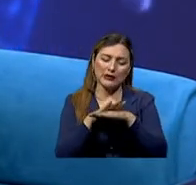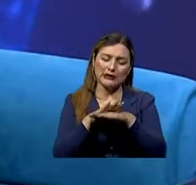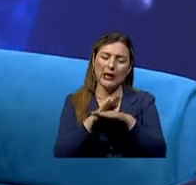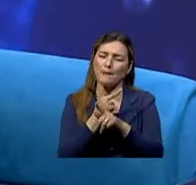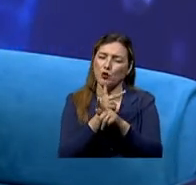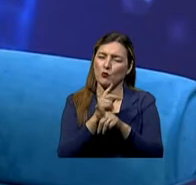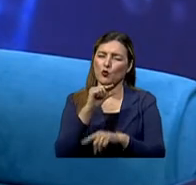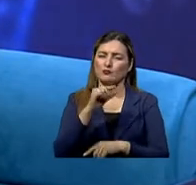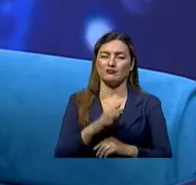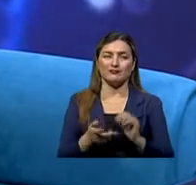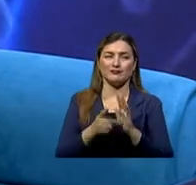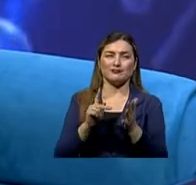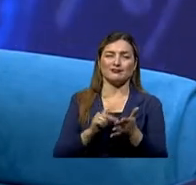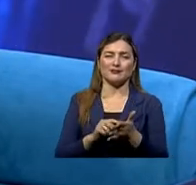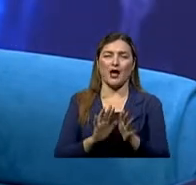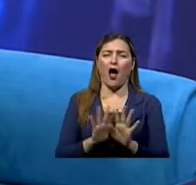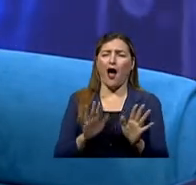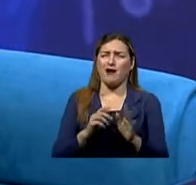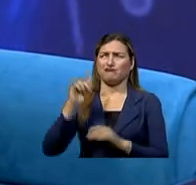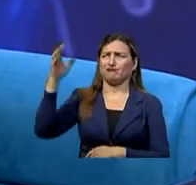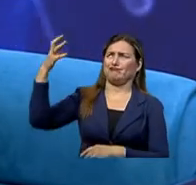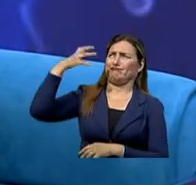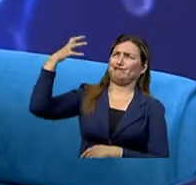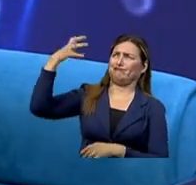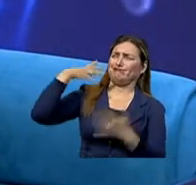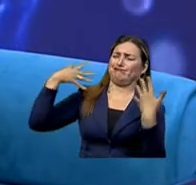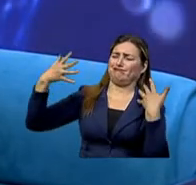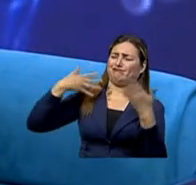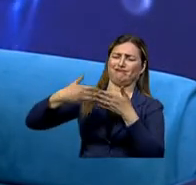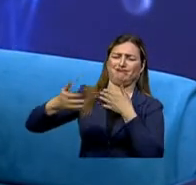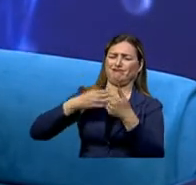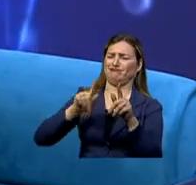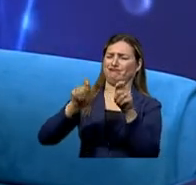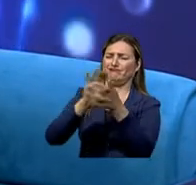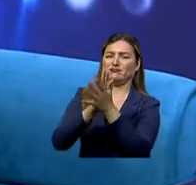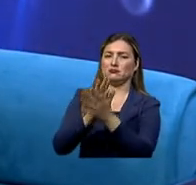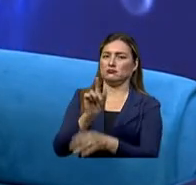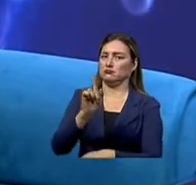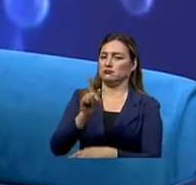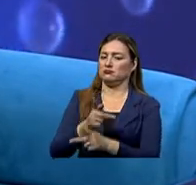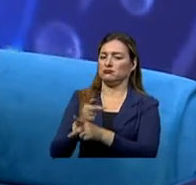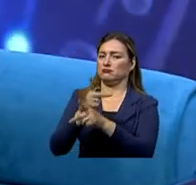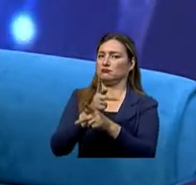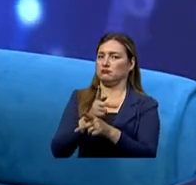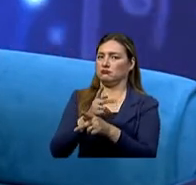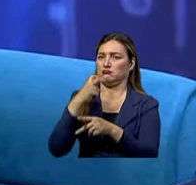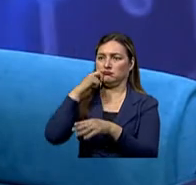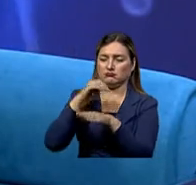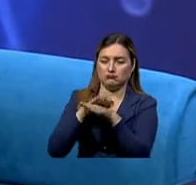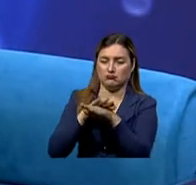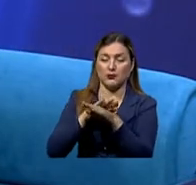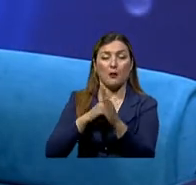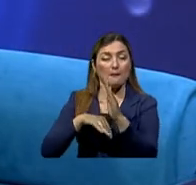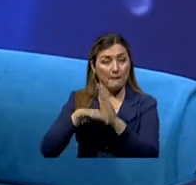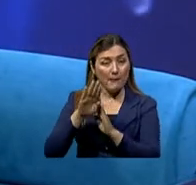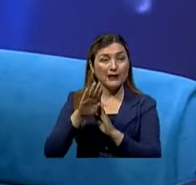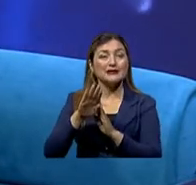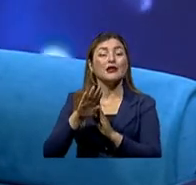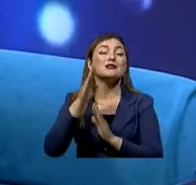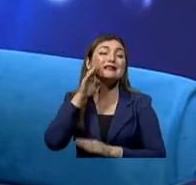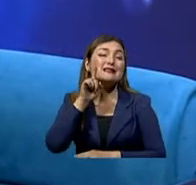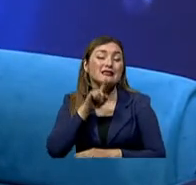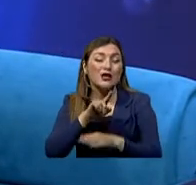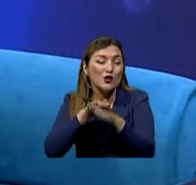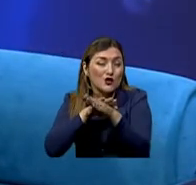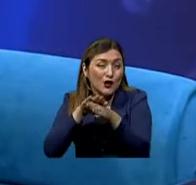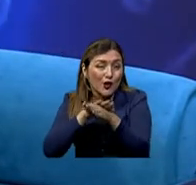Pero eso no conlleva que podamos darnos al sol indiscriminadamente. Si bien es cierto la escala más alta justamente es la raza negra, en la raza negra se ve mucho